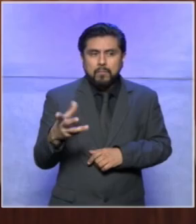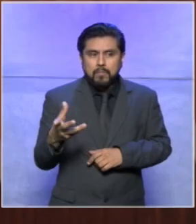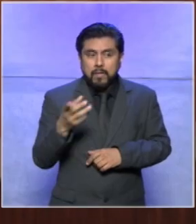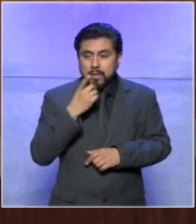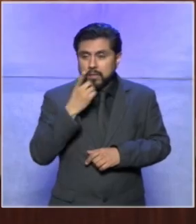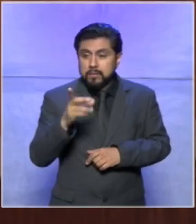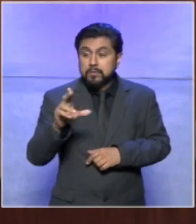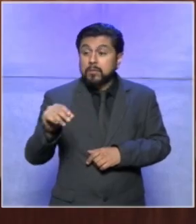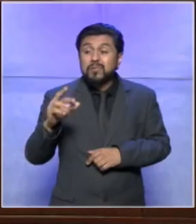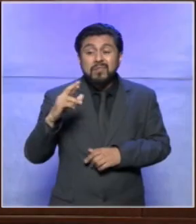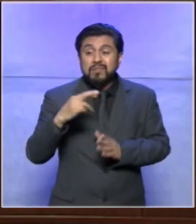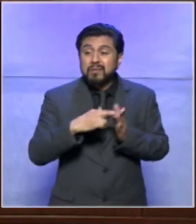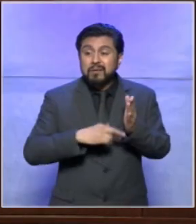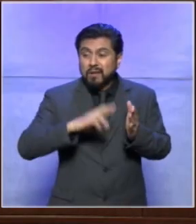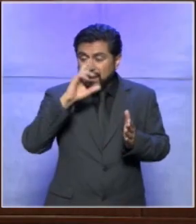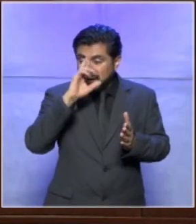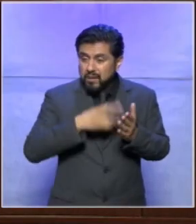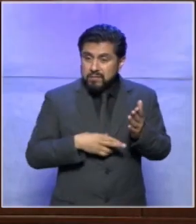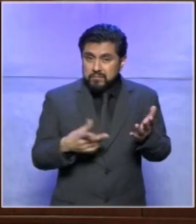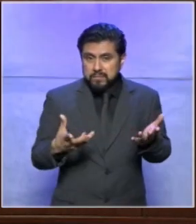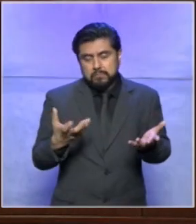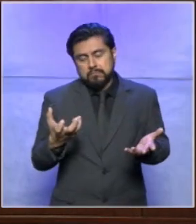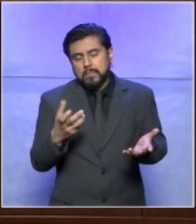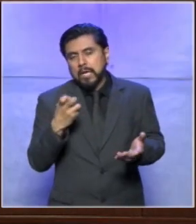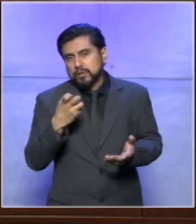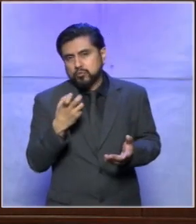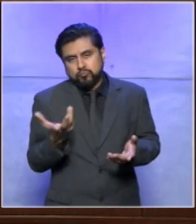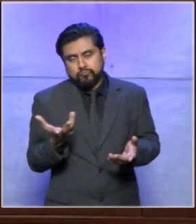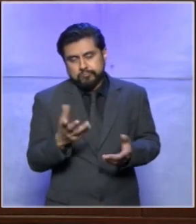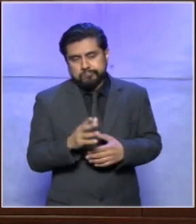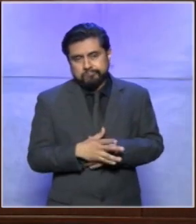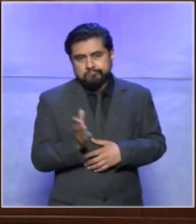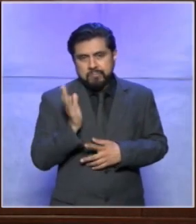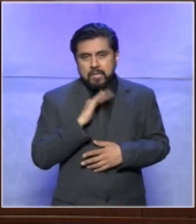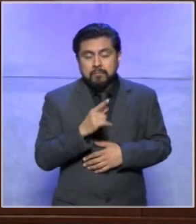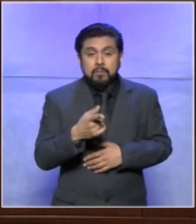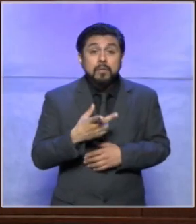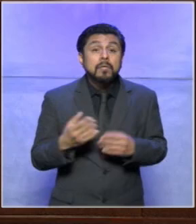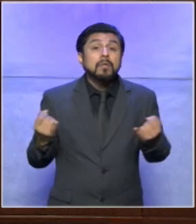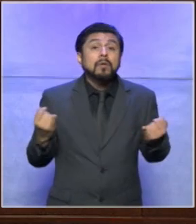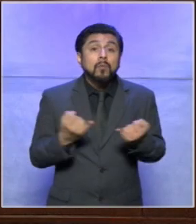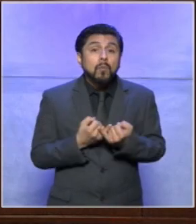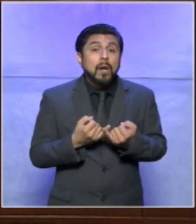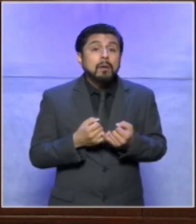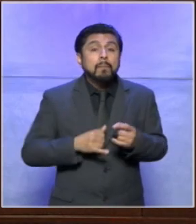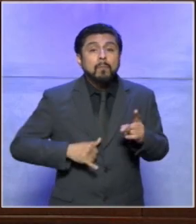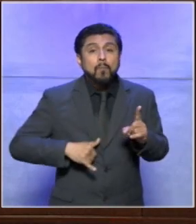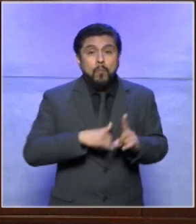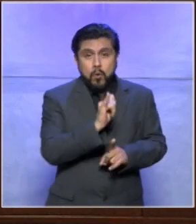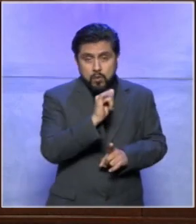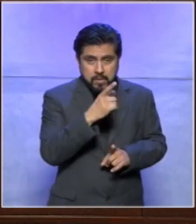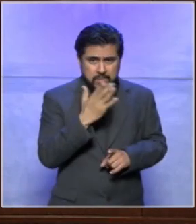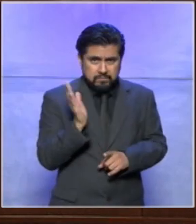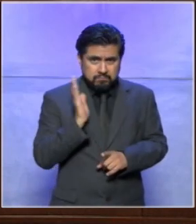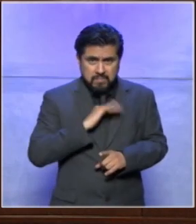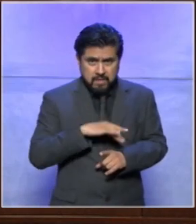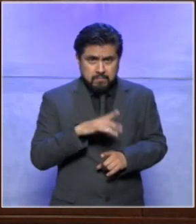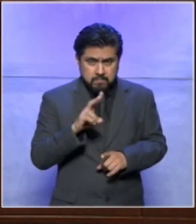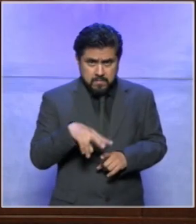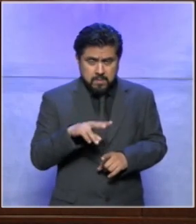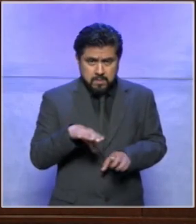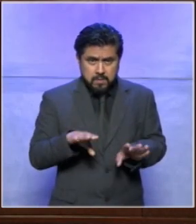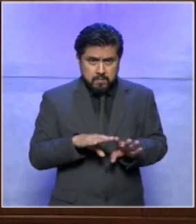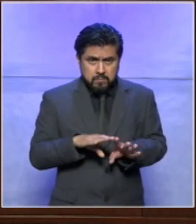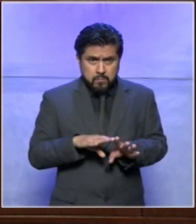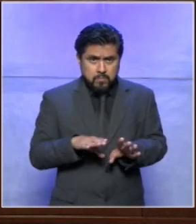no respetar las reglas justamente y bueno pues el bullying también es algo que pues es injusto no porque hay gente